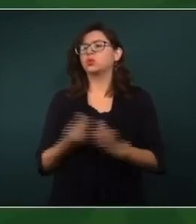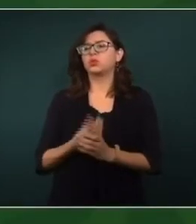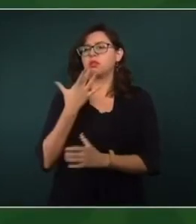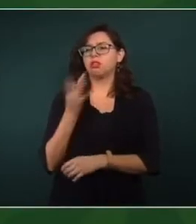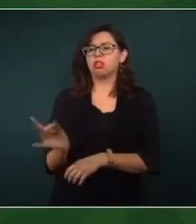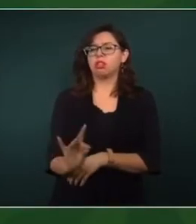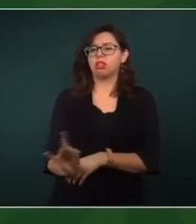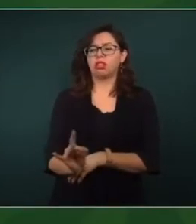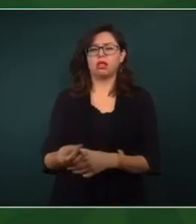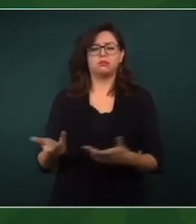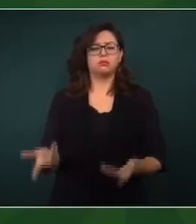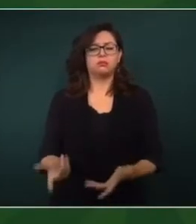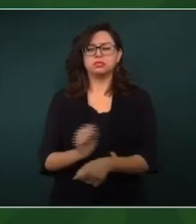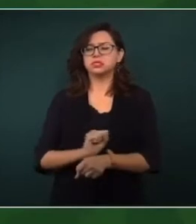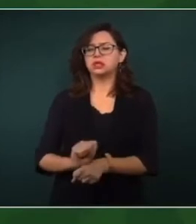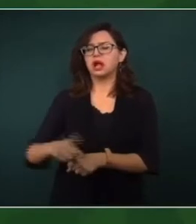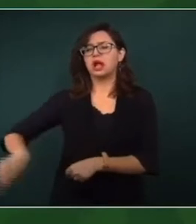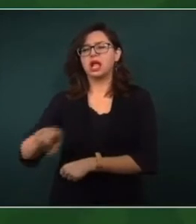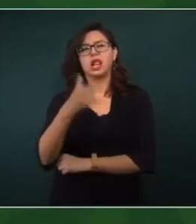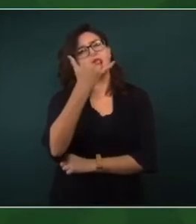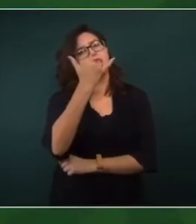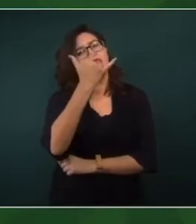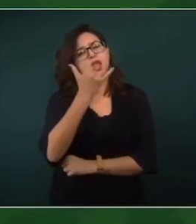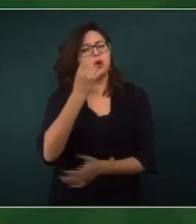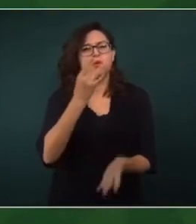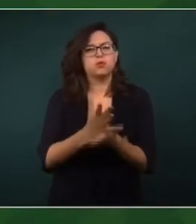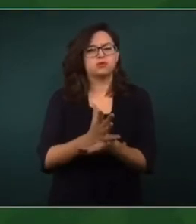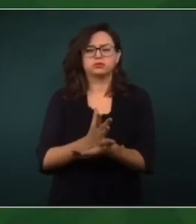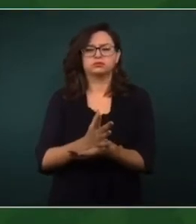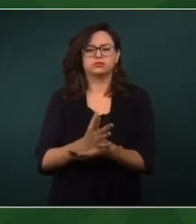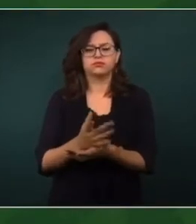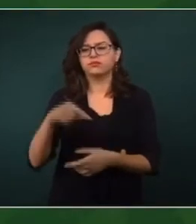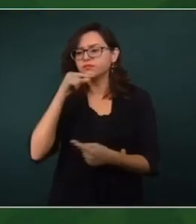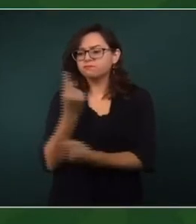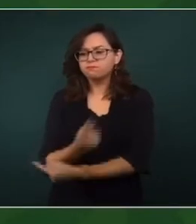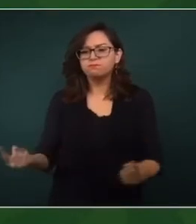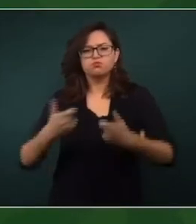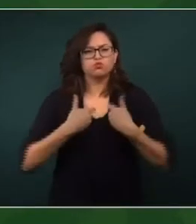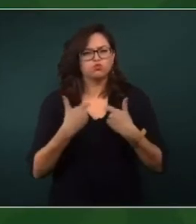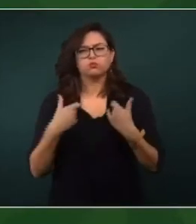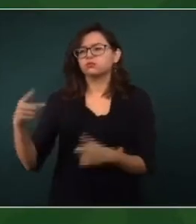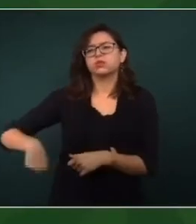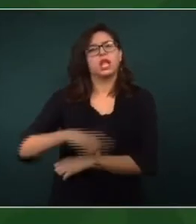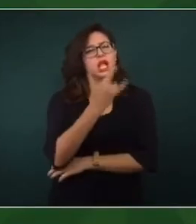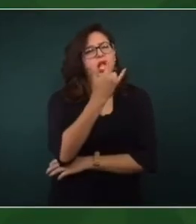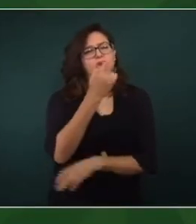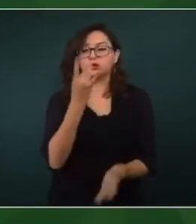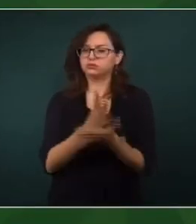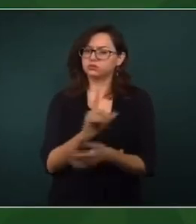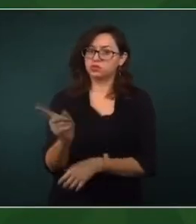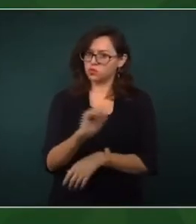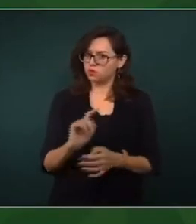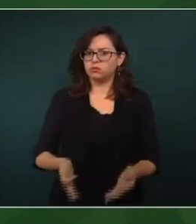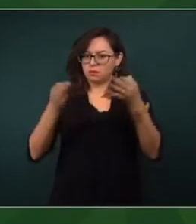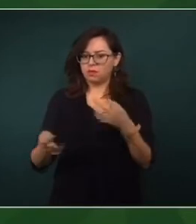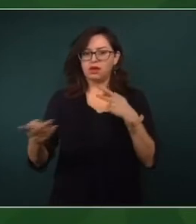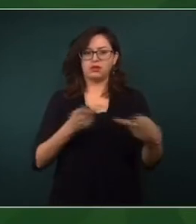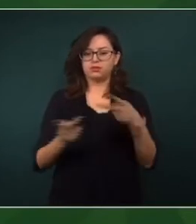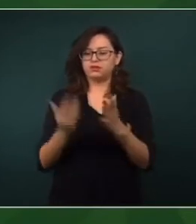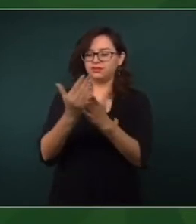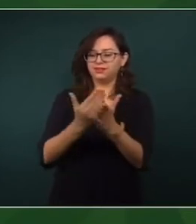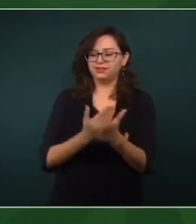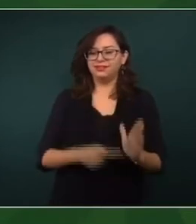algo para entretener a los niños, a los adolescentes, sino el plan educativo,